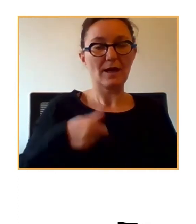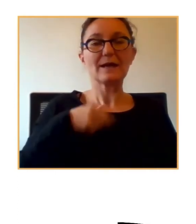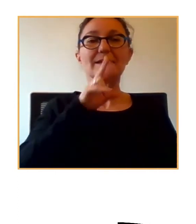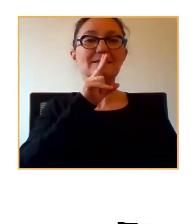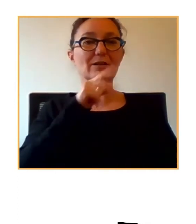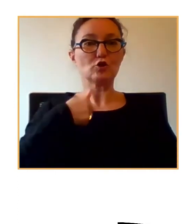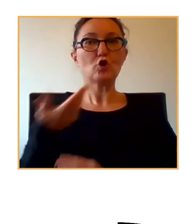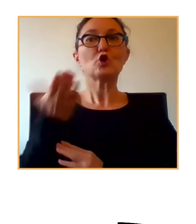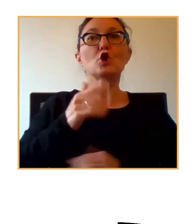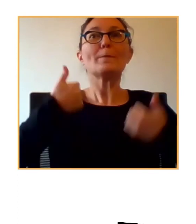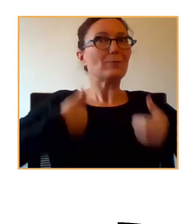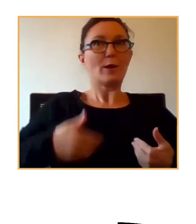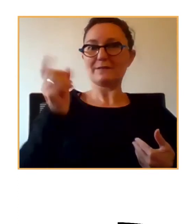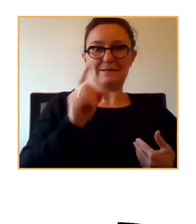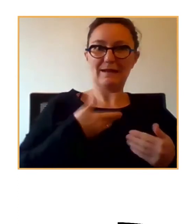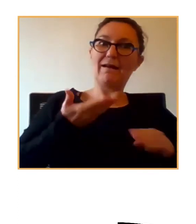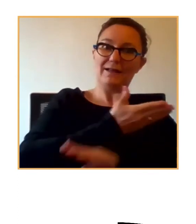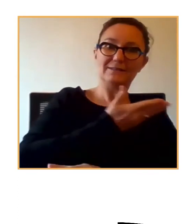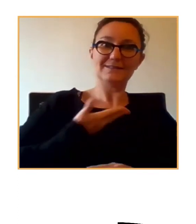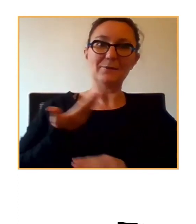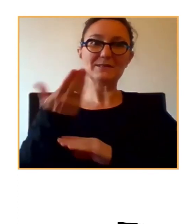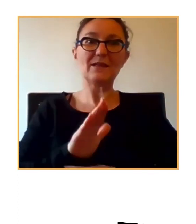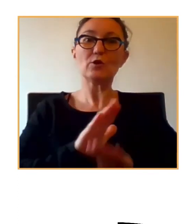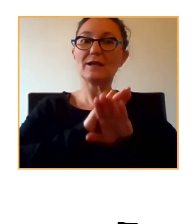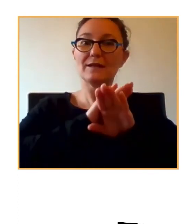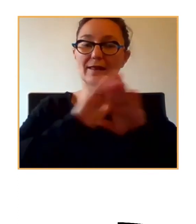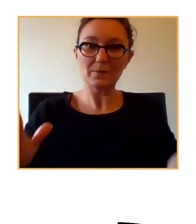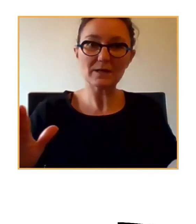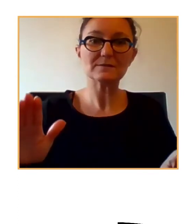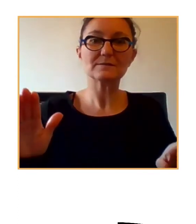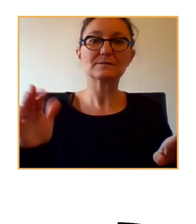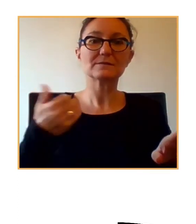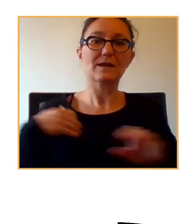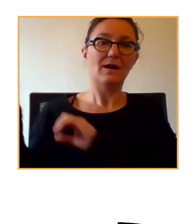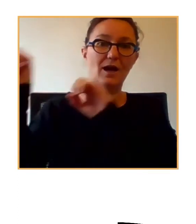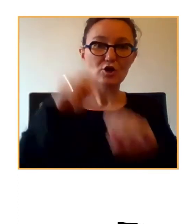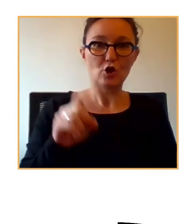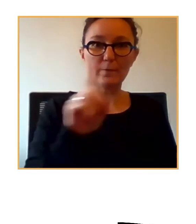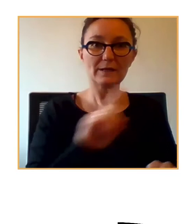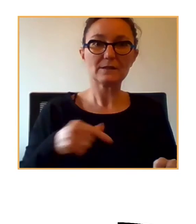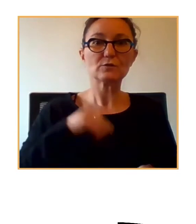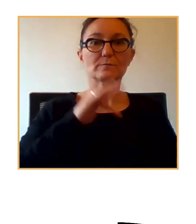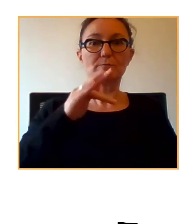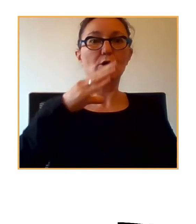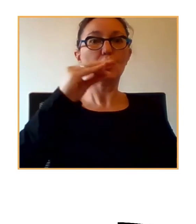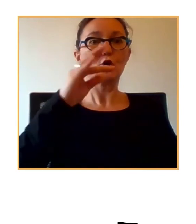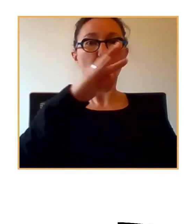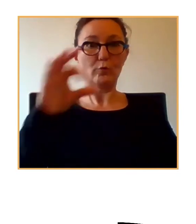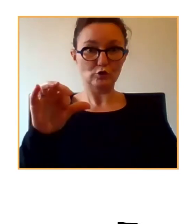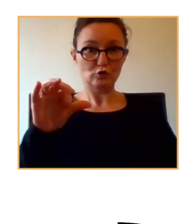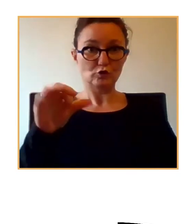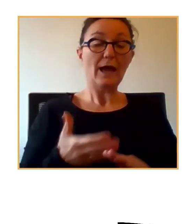presentar a mí mismo, ya lo han hecho anteriormente. Así que sin más retraso, voy a dar la palabra a la doctora Cobos, no sin antes